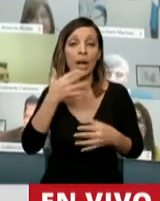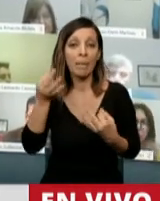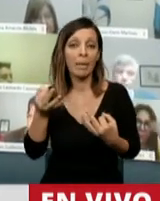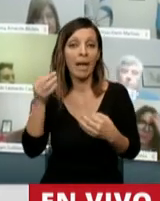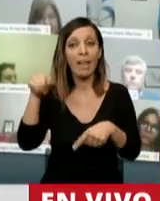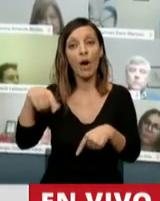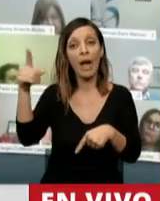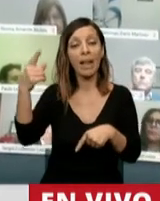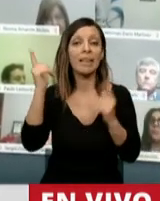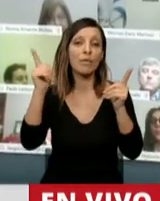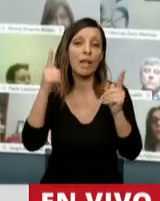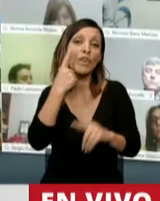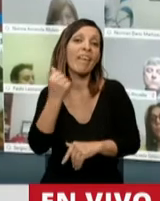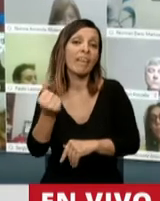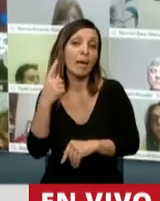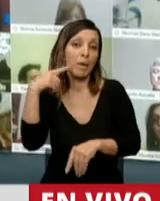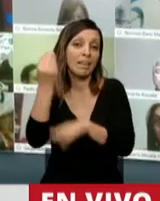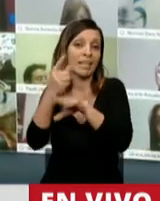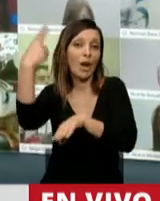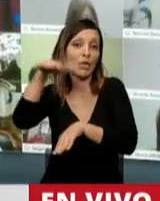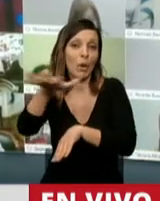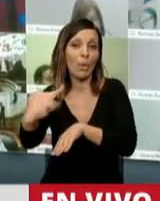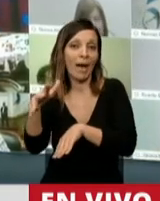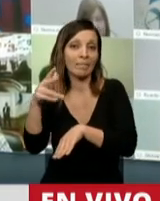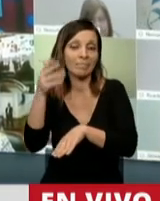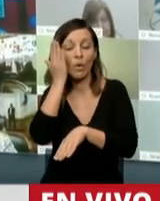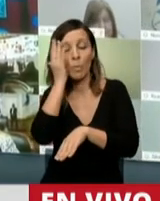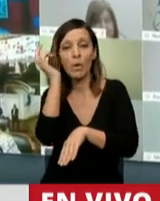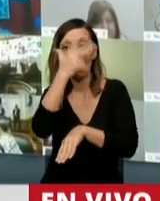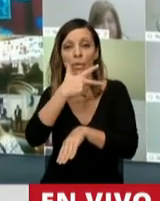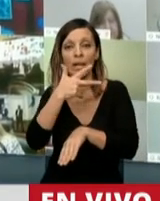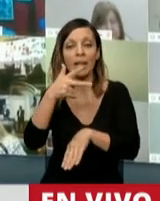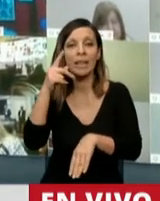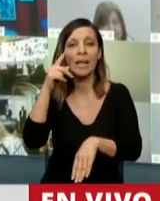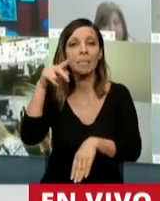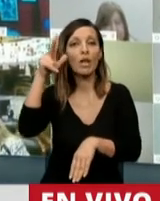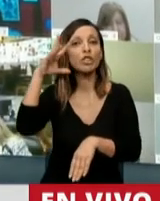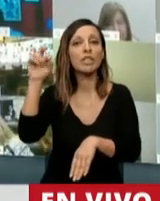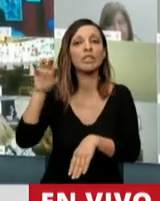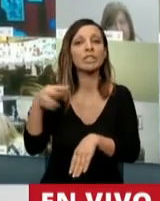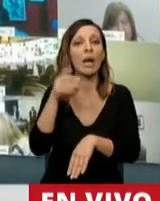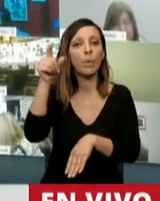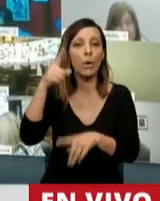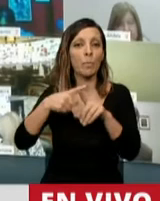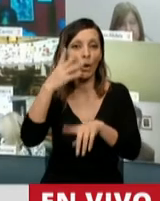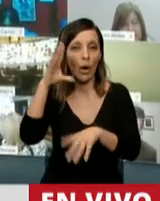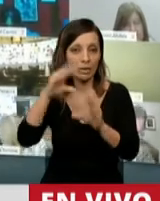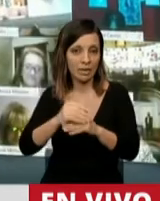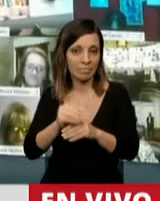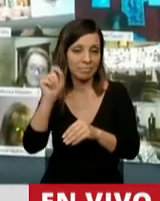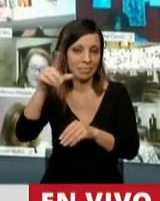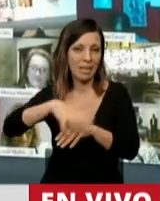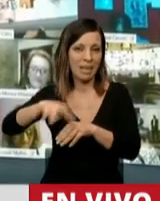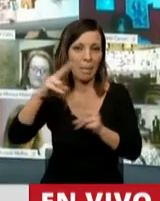otro uso horario, en París está durmiendo en un hotel de 1.800 euros en la noche. Yo quiero felicitar a los diputados y a